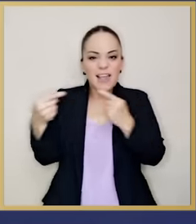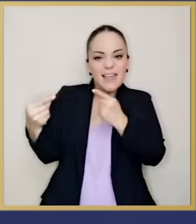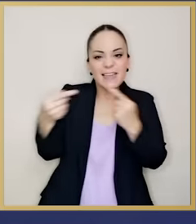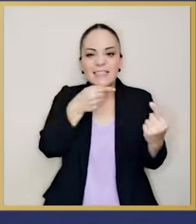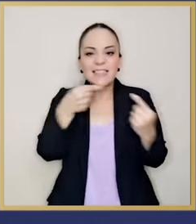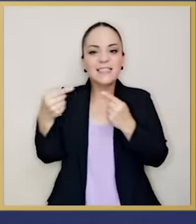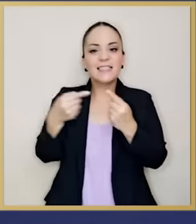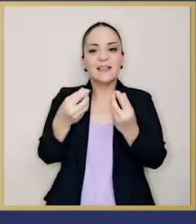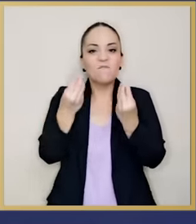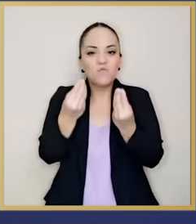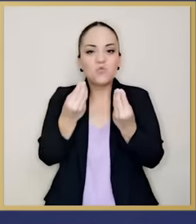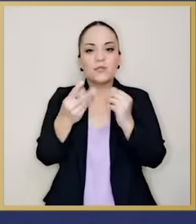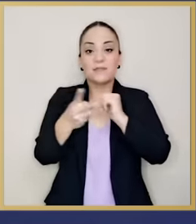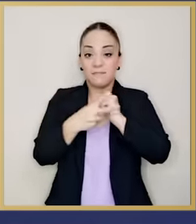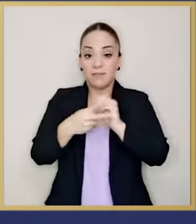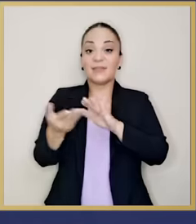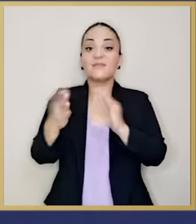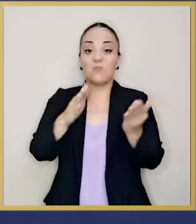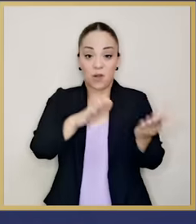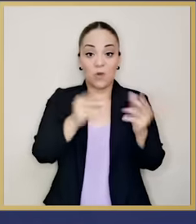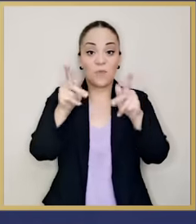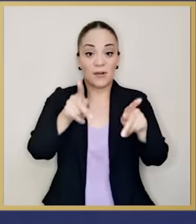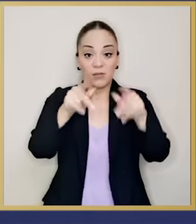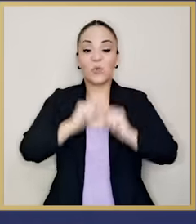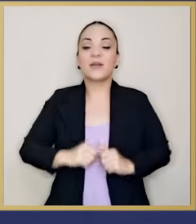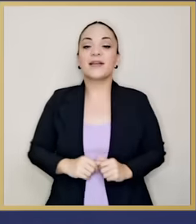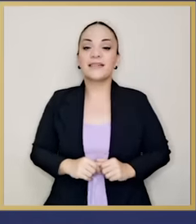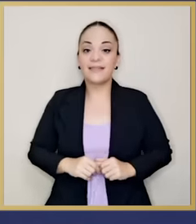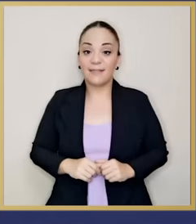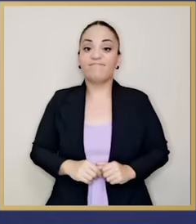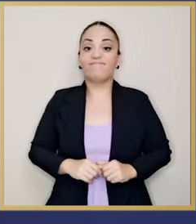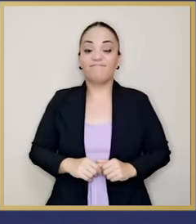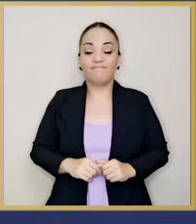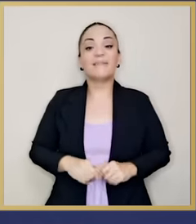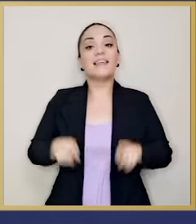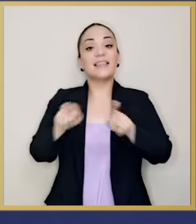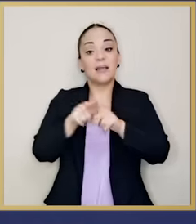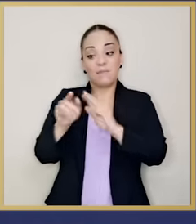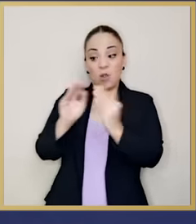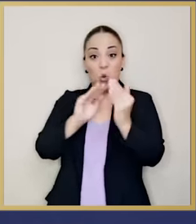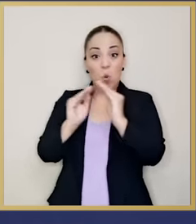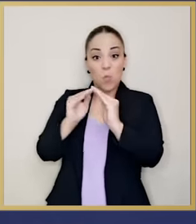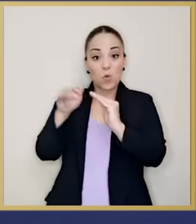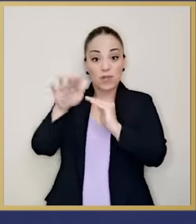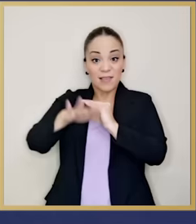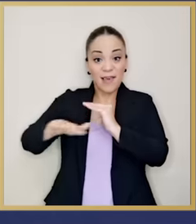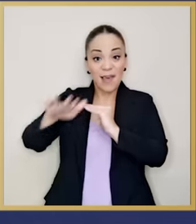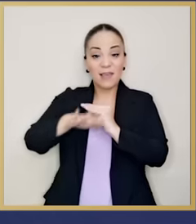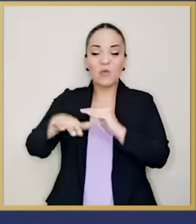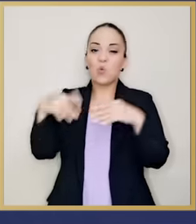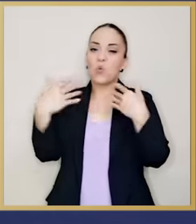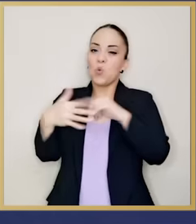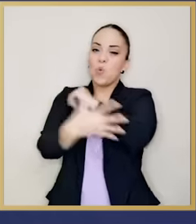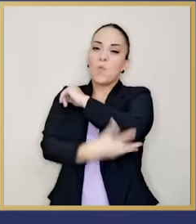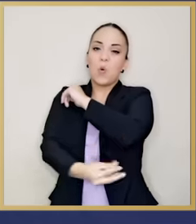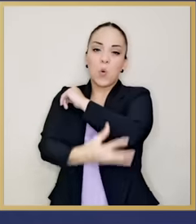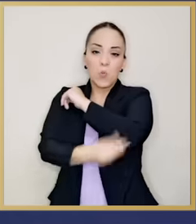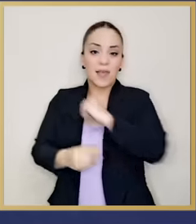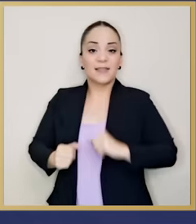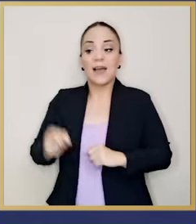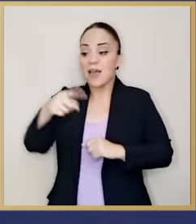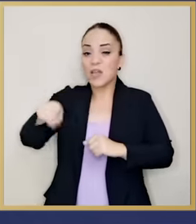violencia y algunas veces de muerte y ciertamente de pobreza para una comunidad